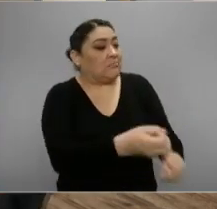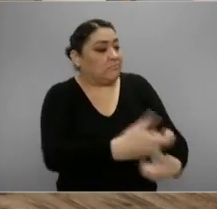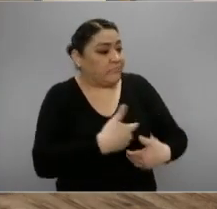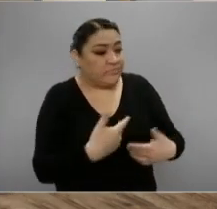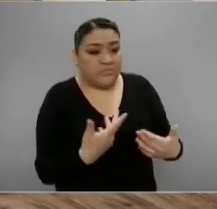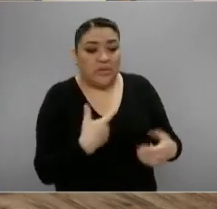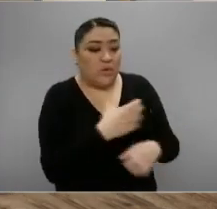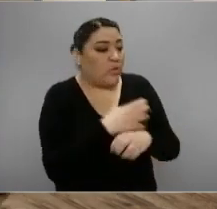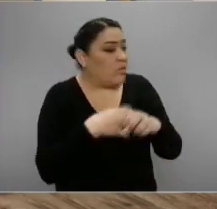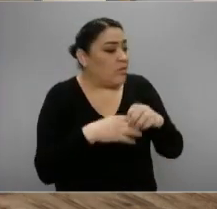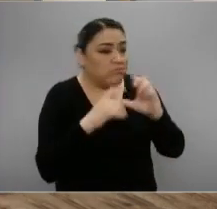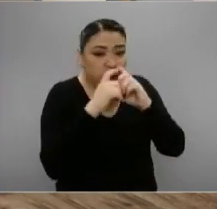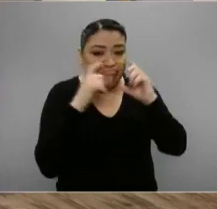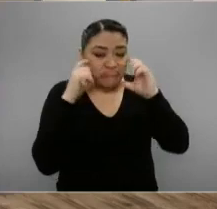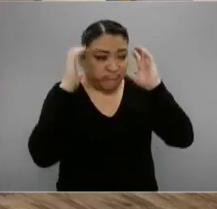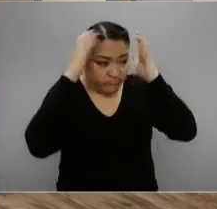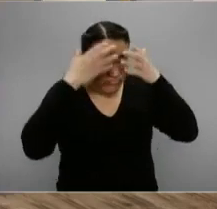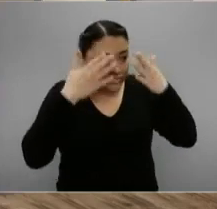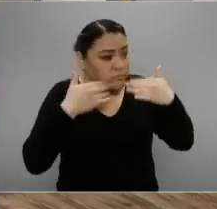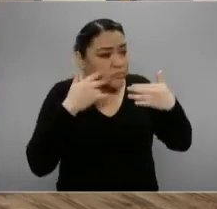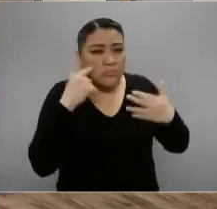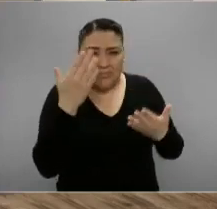donar equipos de protección. Vamos a escucharlo.